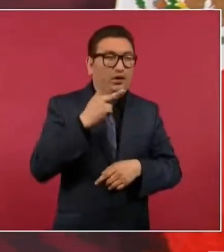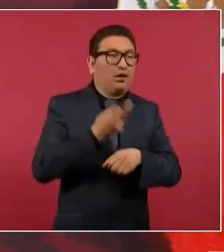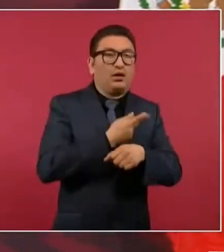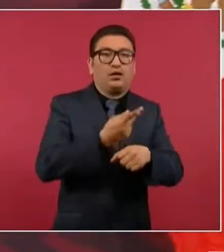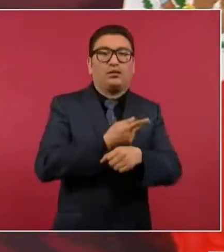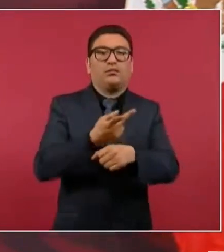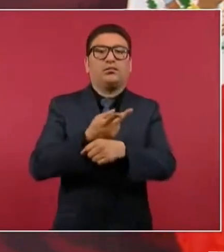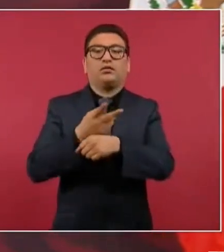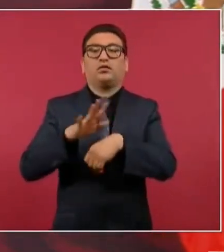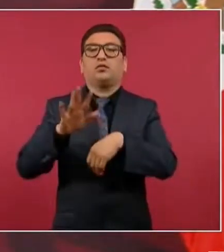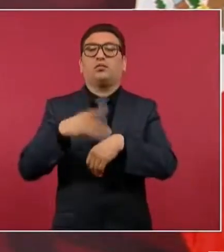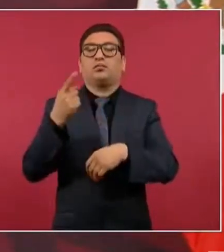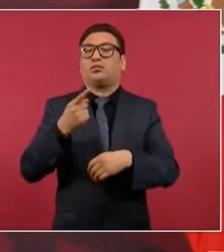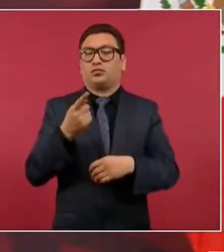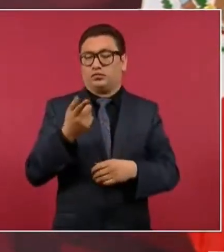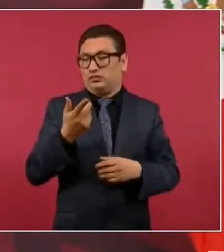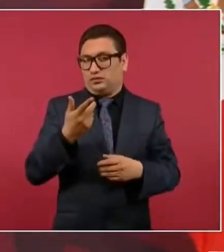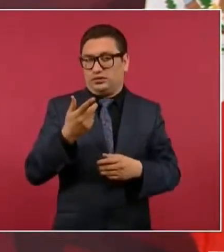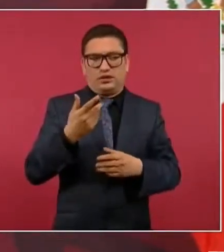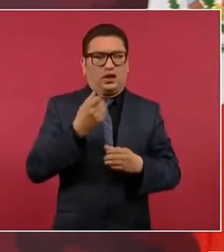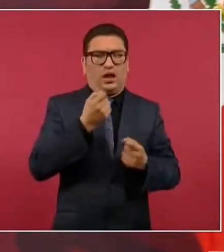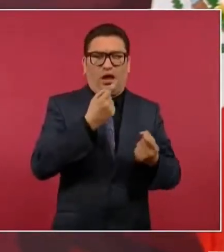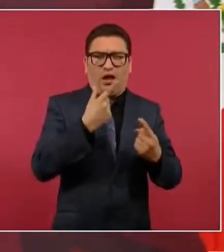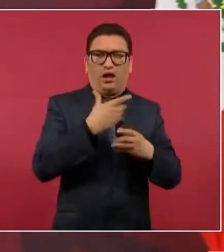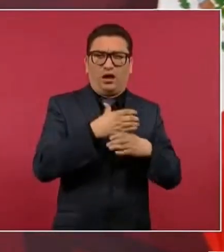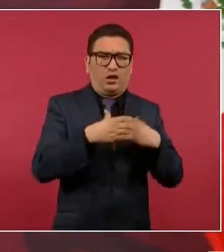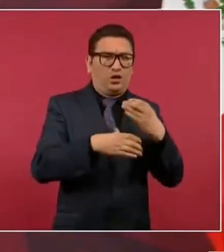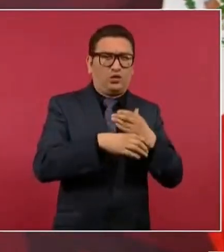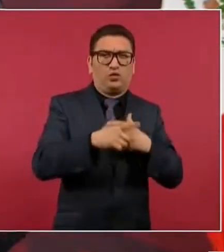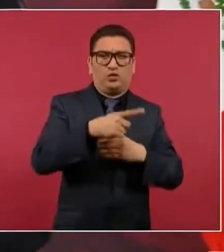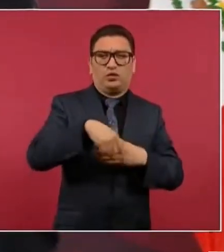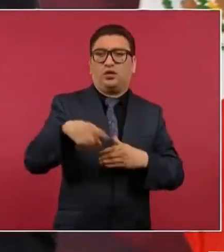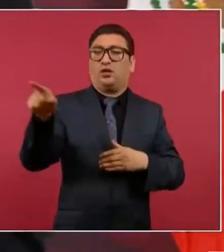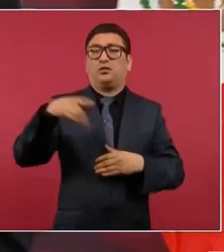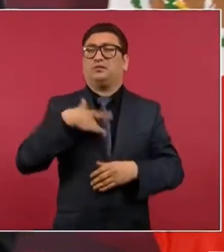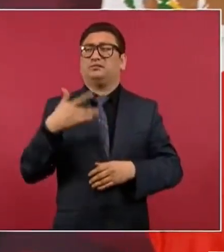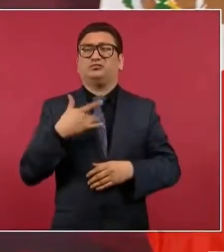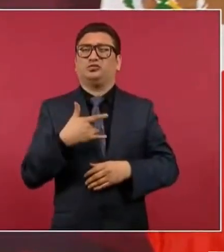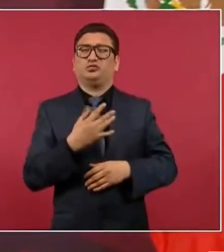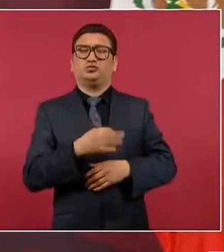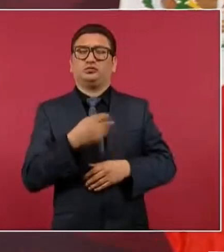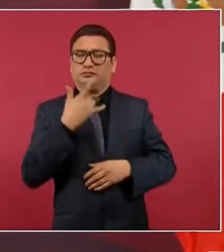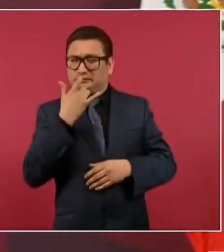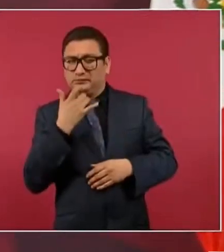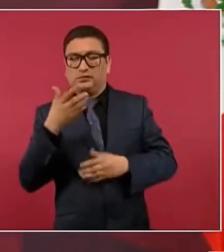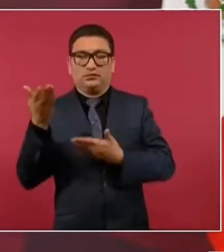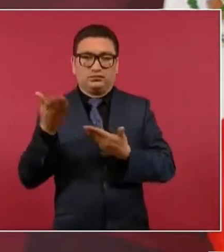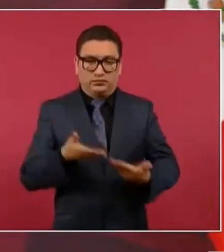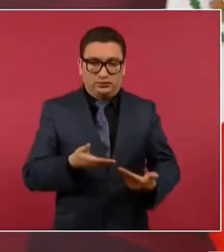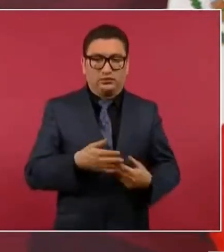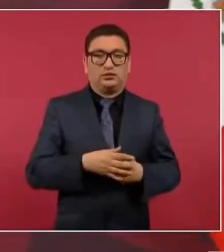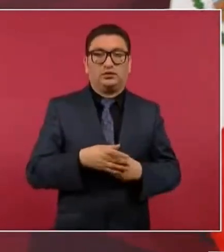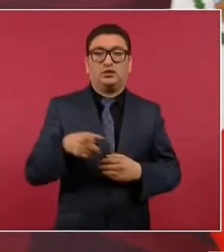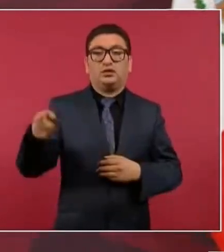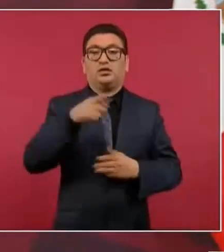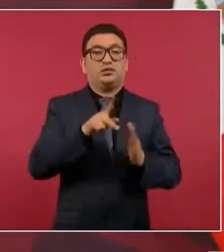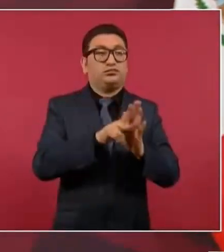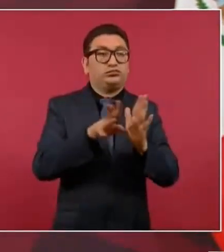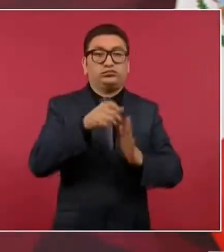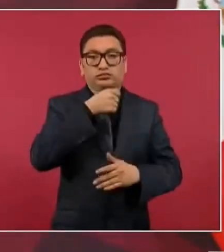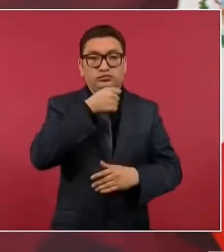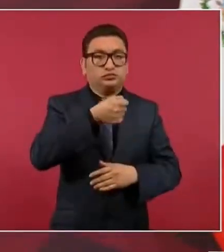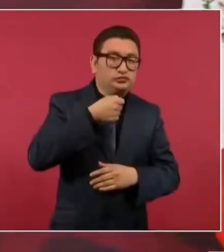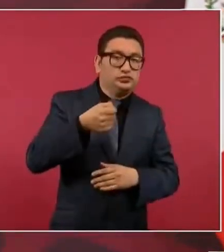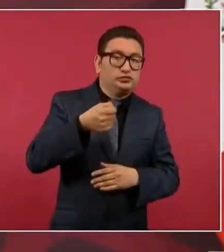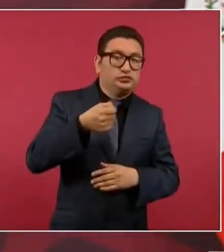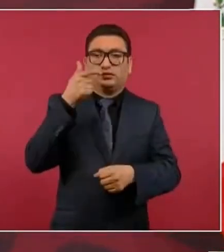habían cosas que no los convencía y los reporteros pues lo